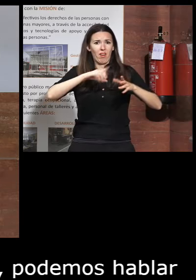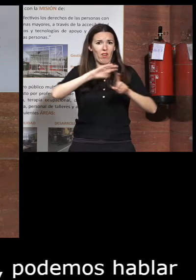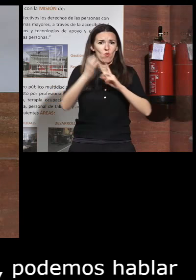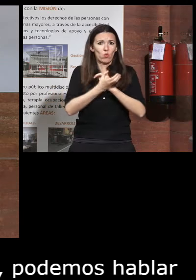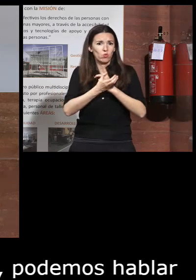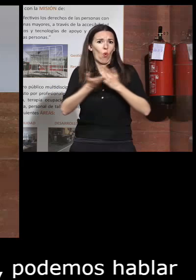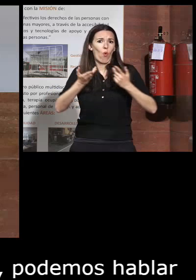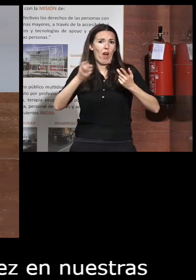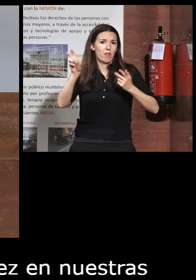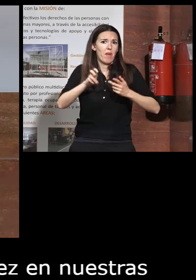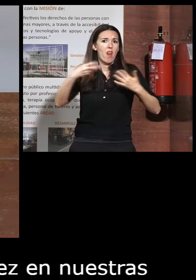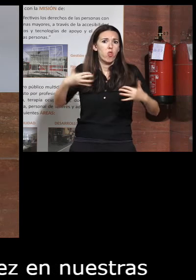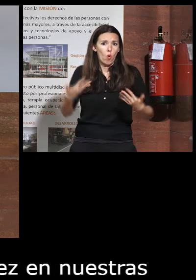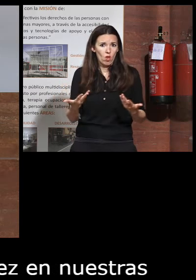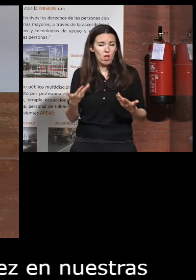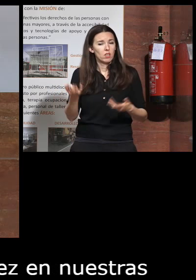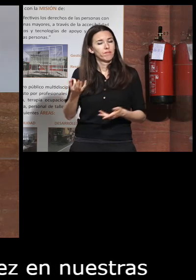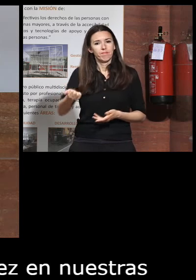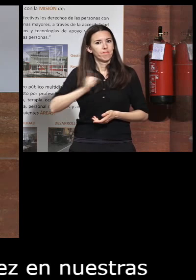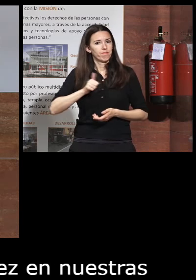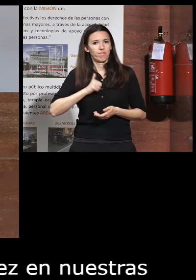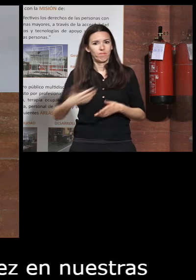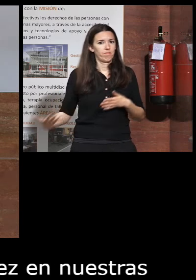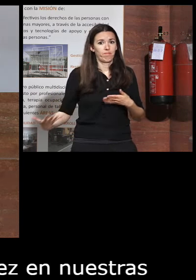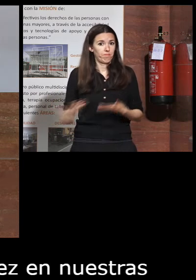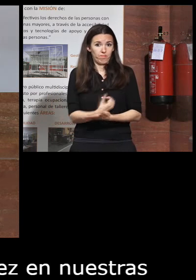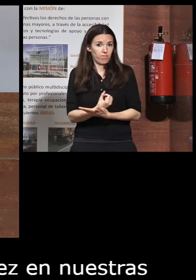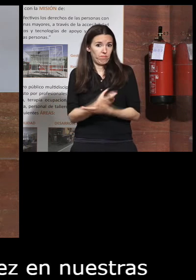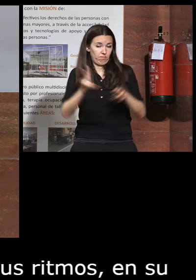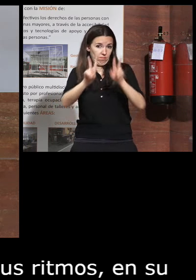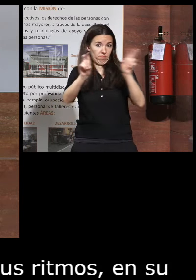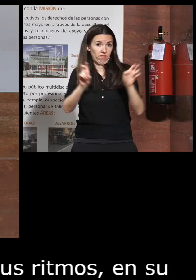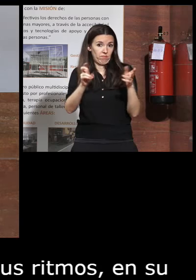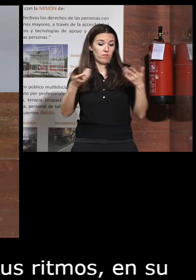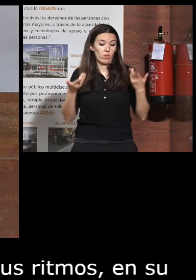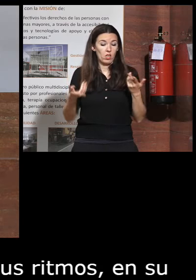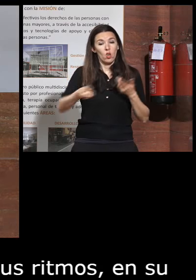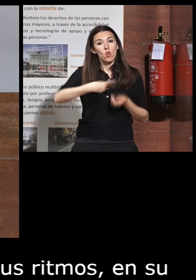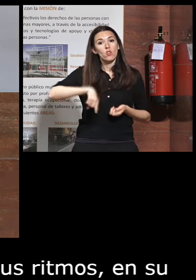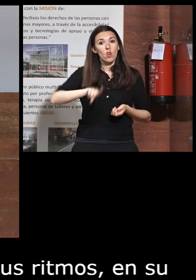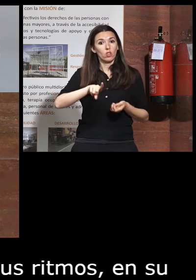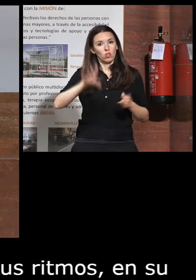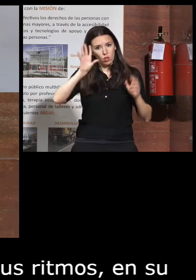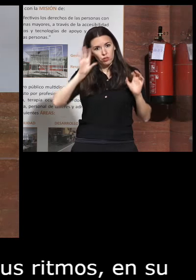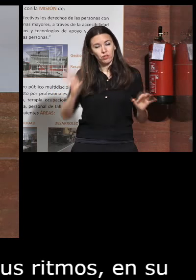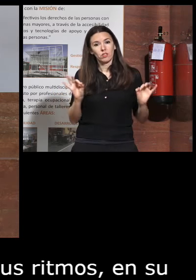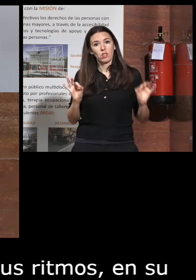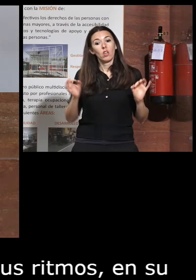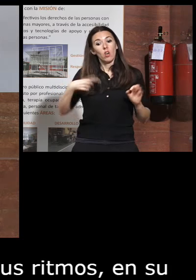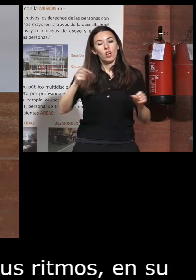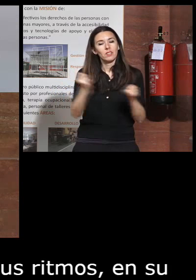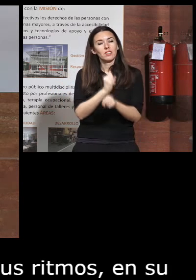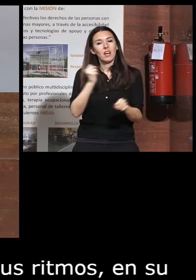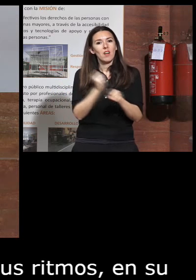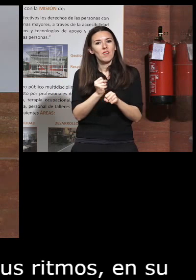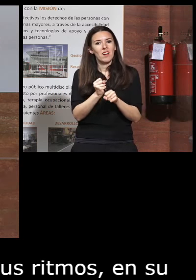de las que vienen hay que aprovechar todos esos aspectos por lo que nosotros desde luego estamos trabajando